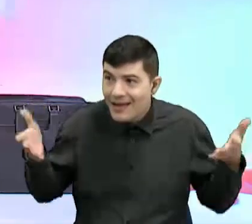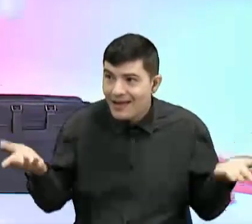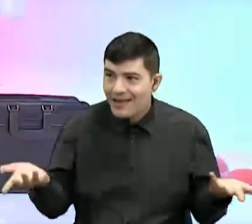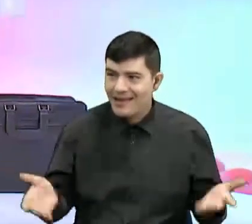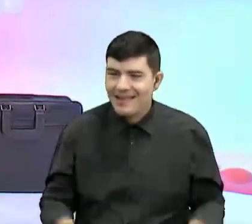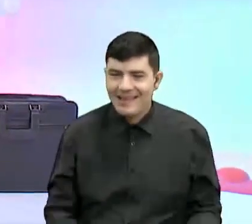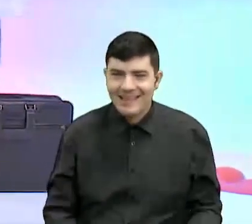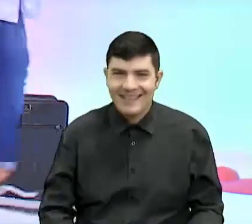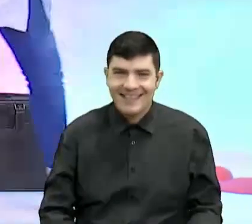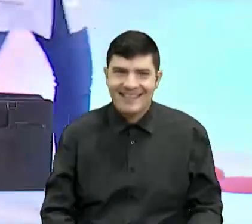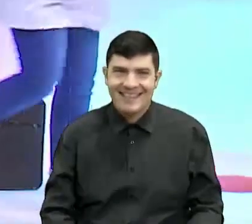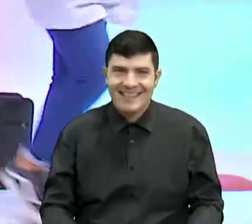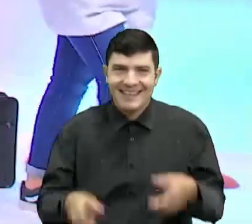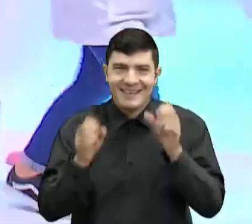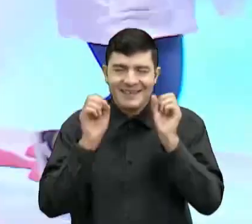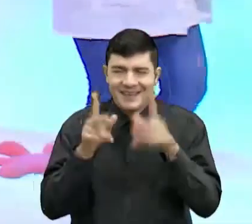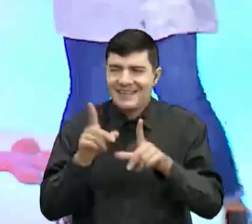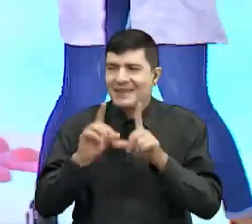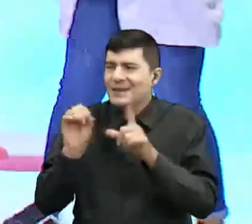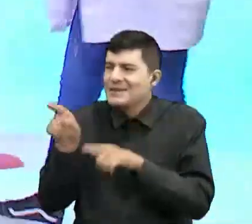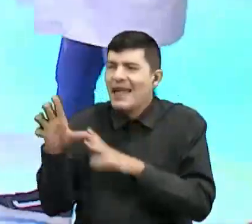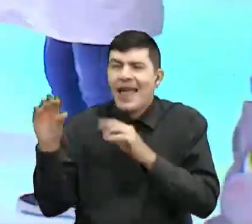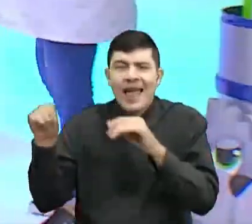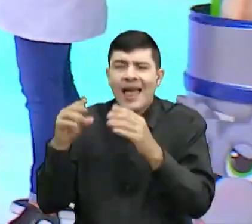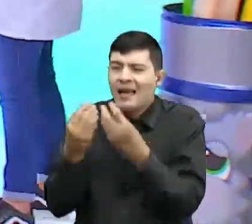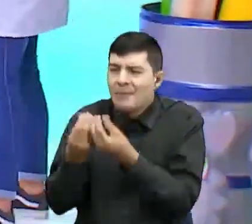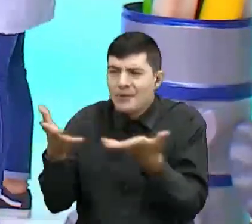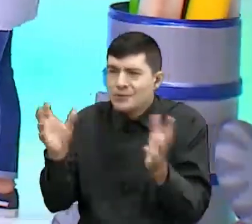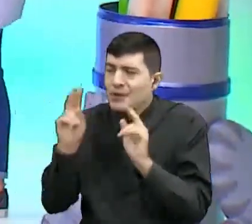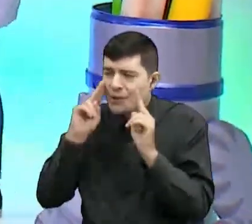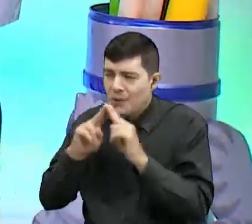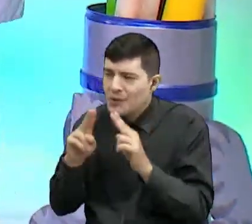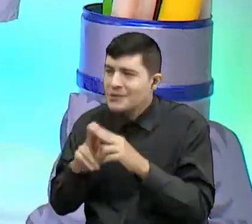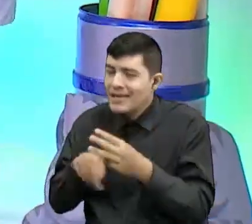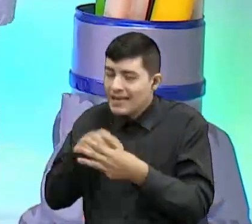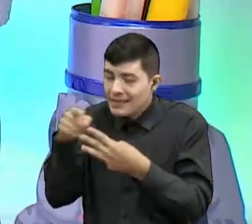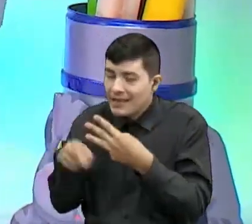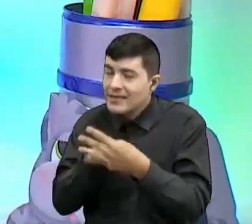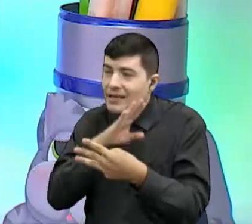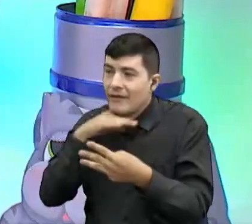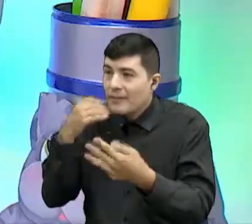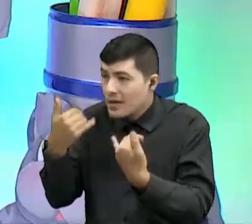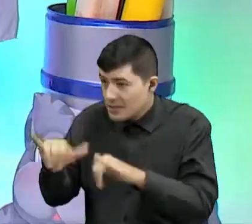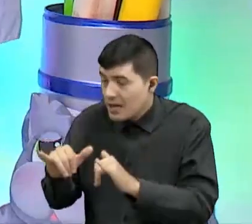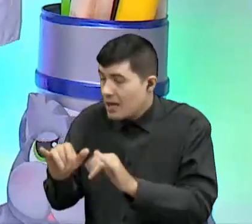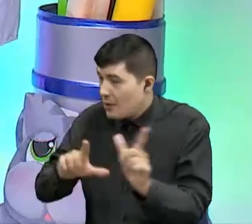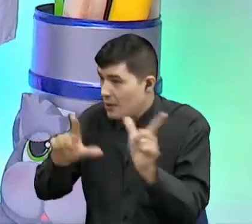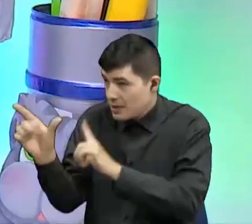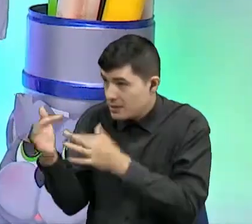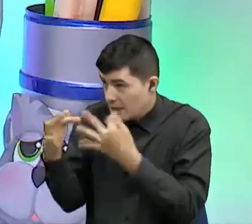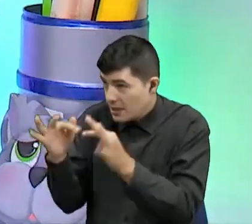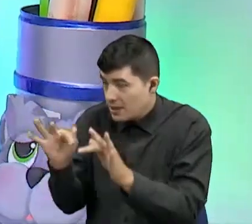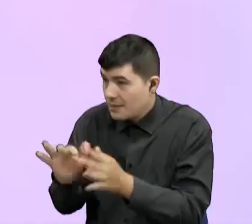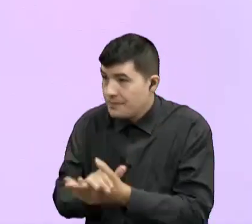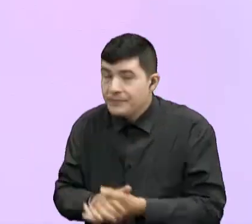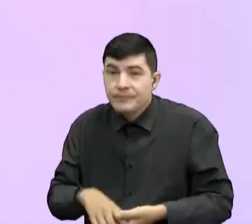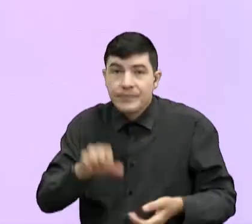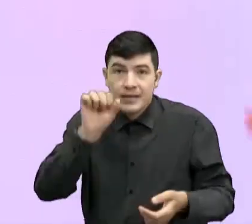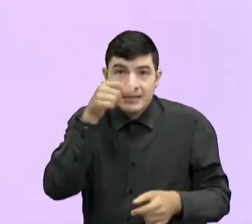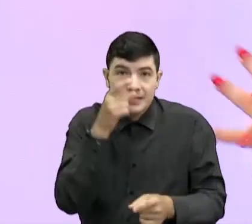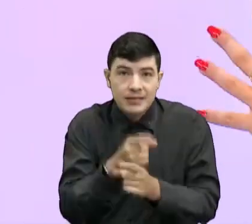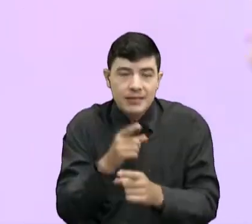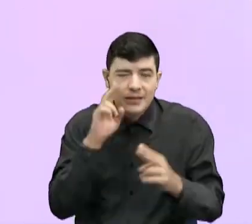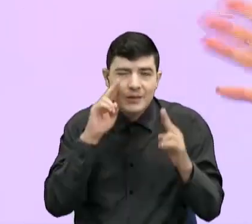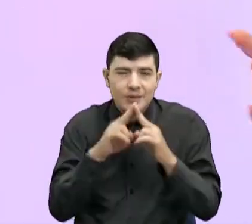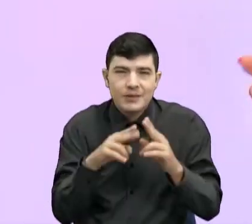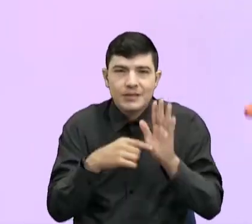Venga, doctor. Usted está hablando como mucho. Ya conocimos tres enfermedades. ¿Tiene otra o ya les tiene tareas a los niños? Tenemos tareas para los